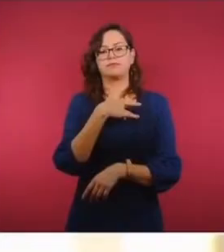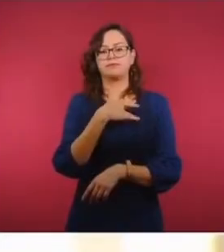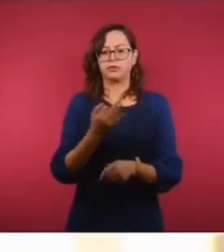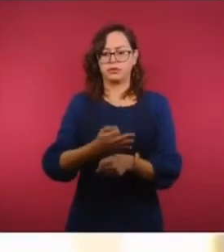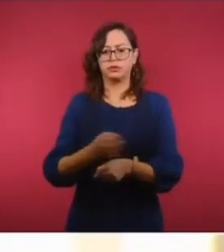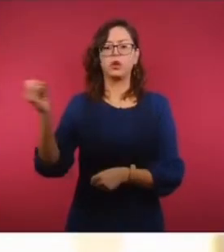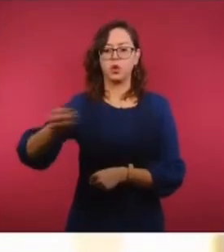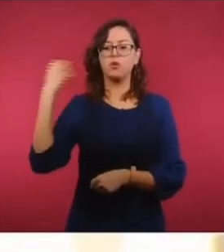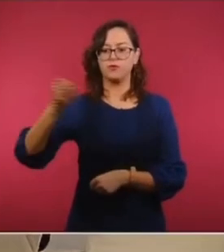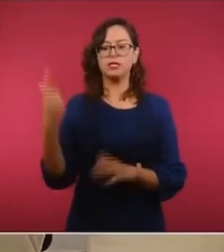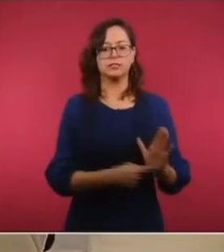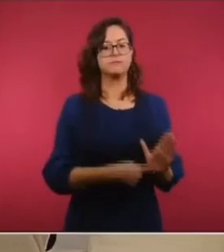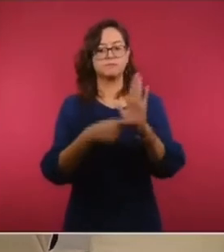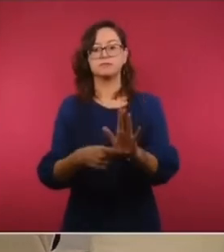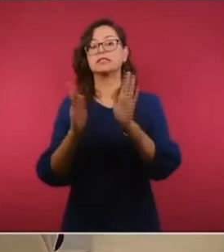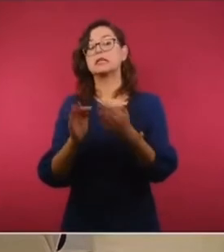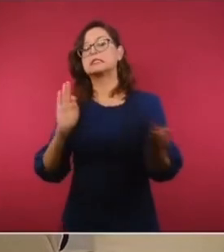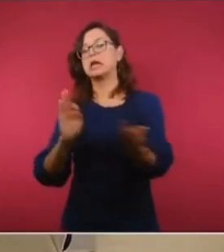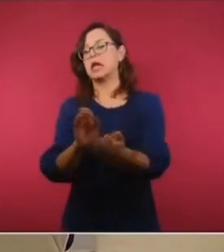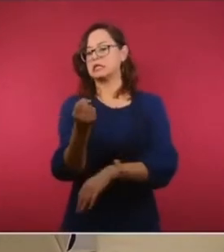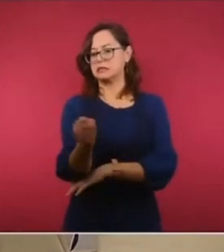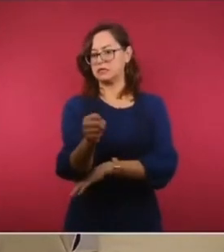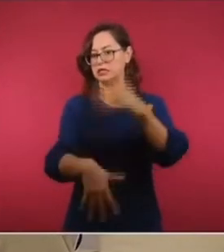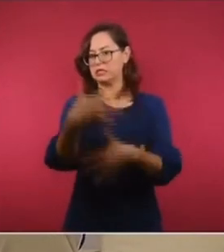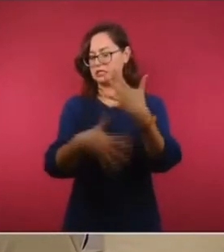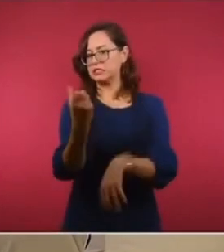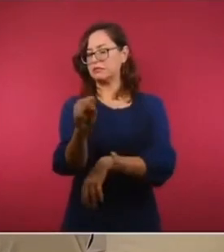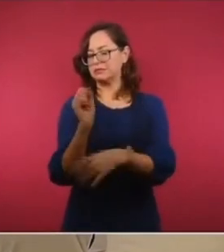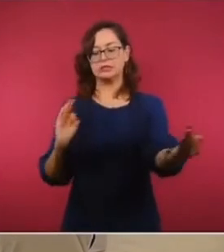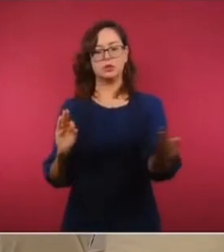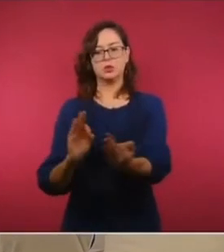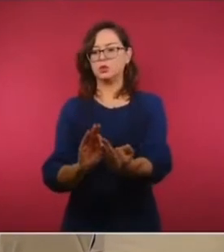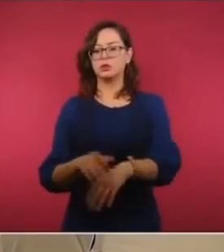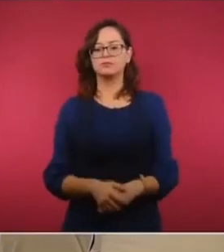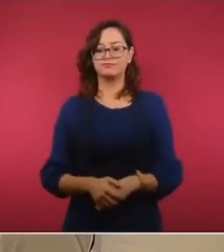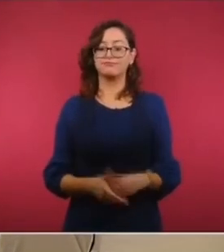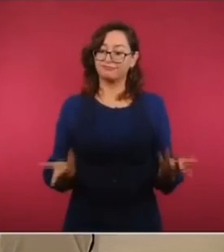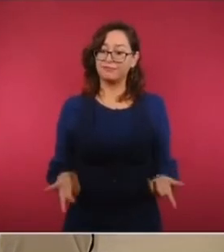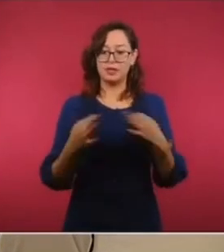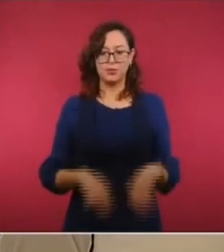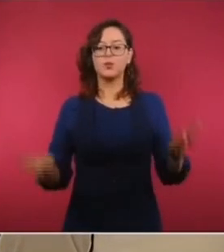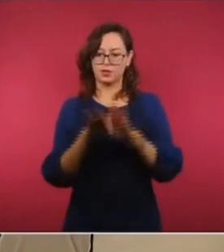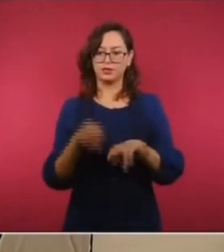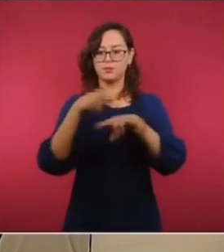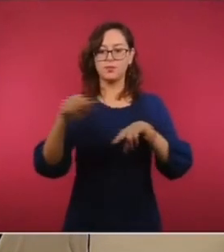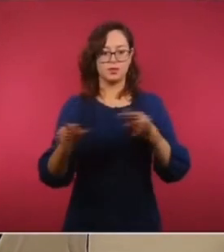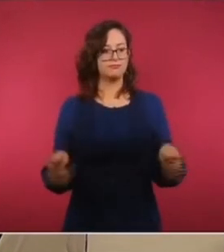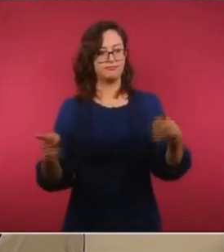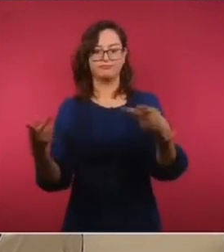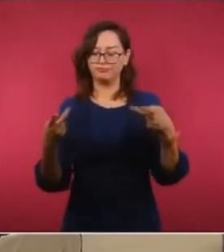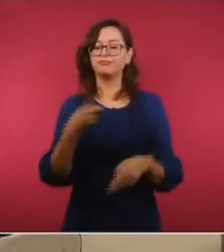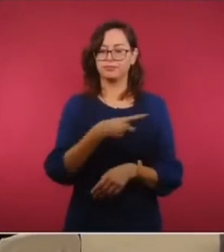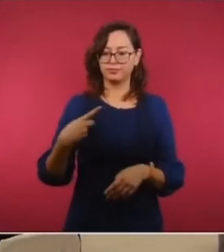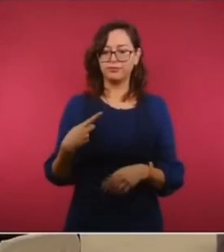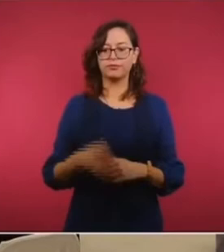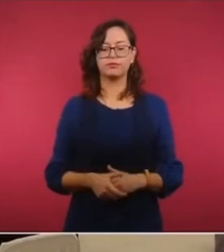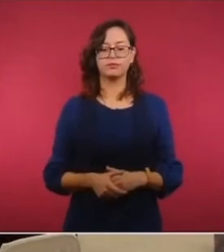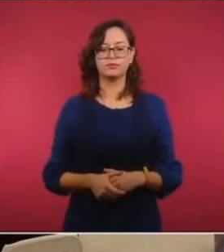de los billeteros, porque ya falta poco para el día 15 de septiembre. Y tenemos que vender los boletos.